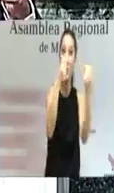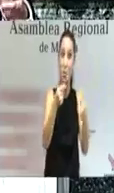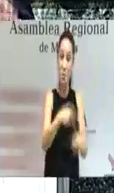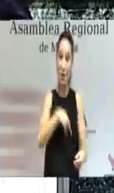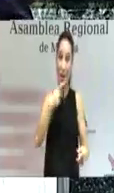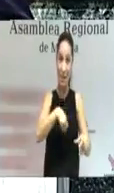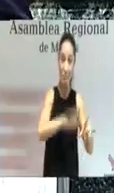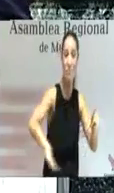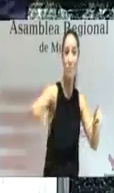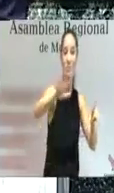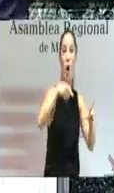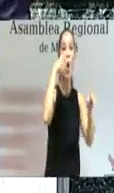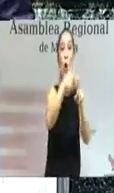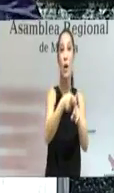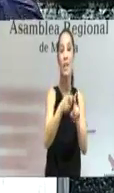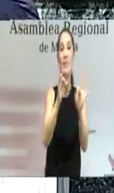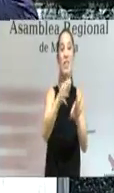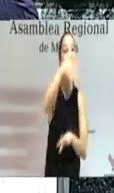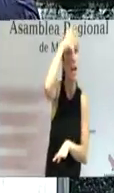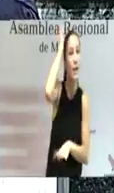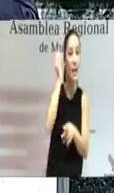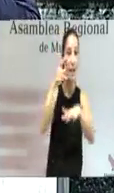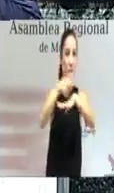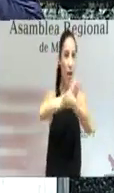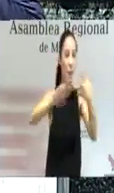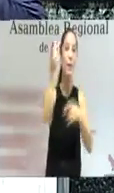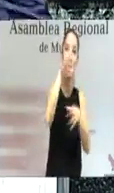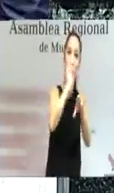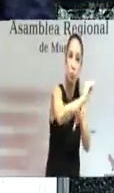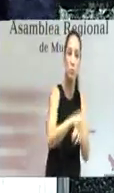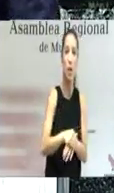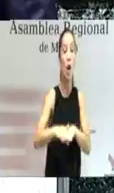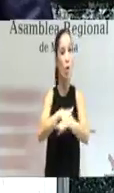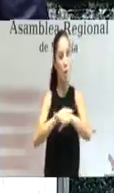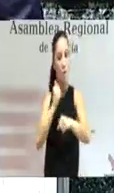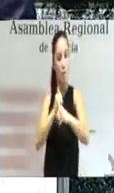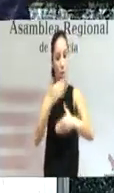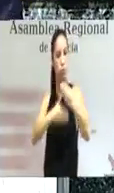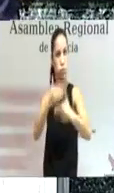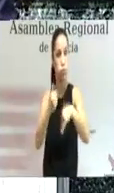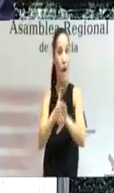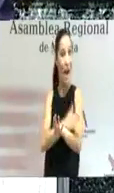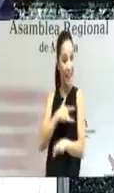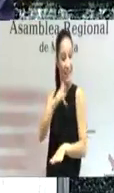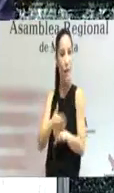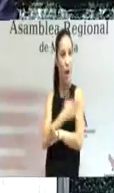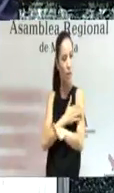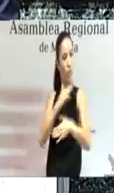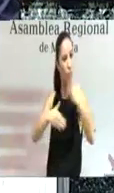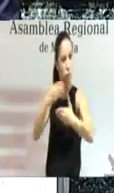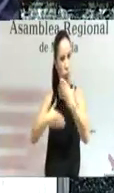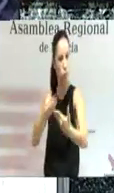para las obras del AVE a Cartagena. El Gobierno trabaja en los trámites previos a la licitación de esas obras